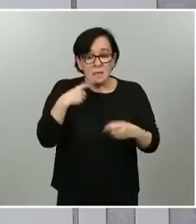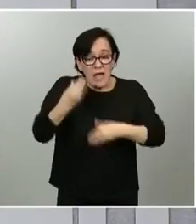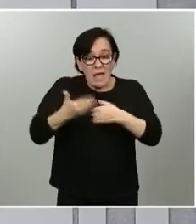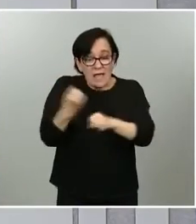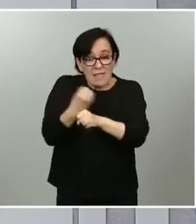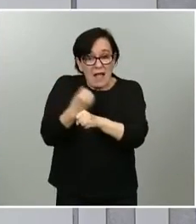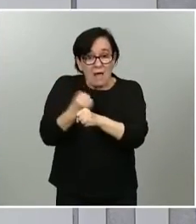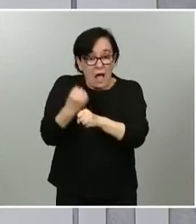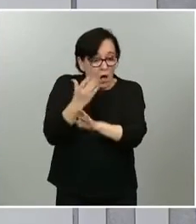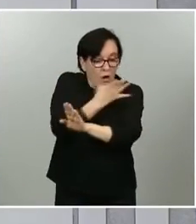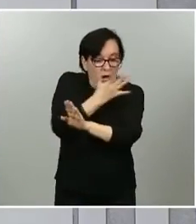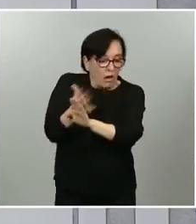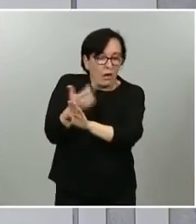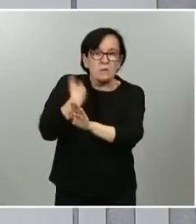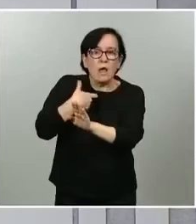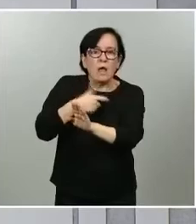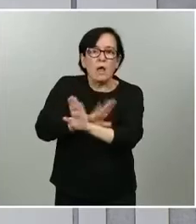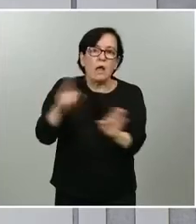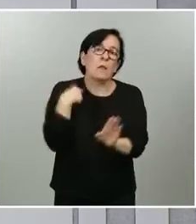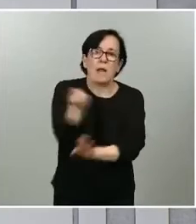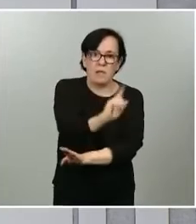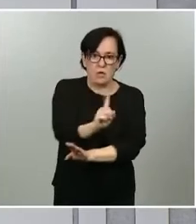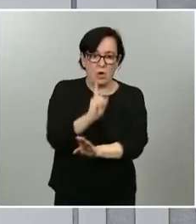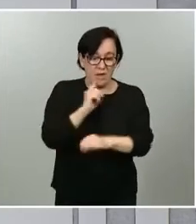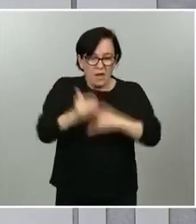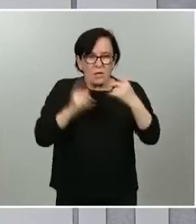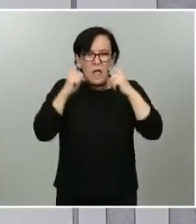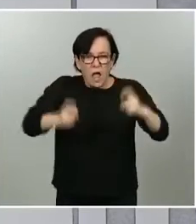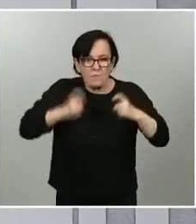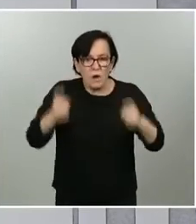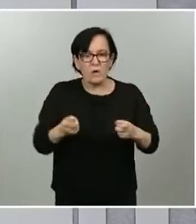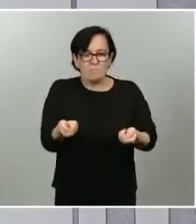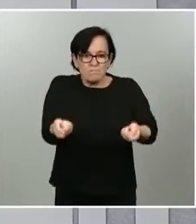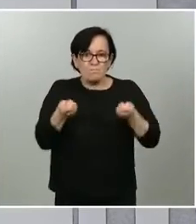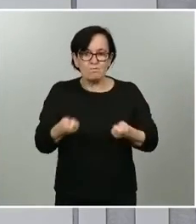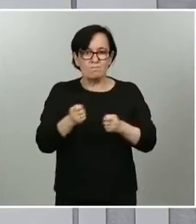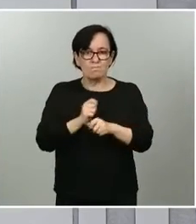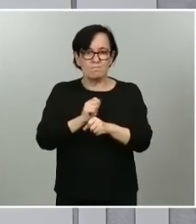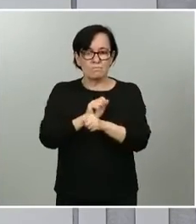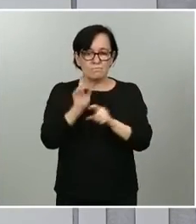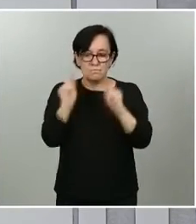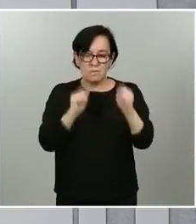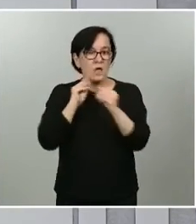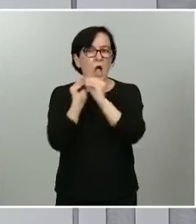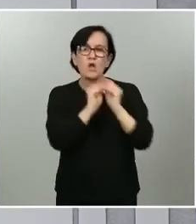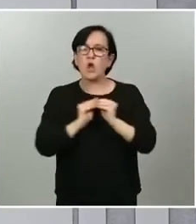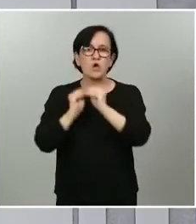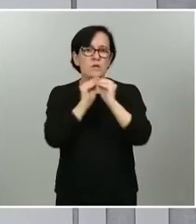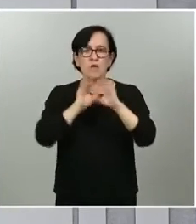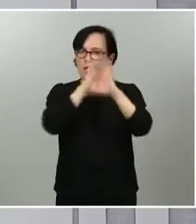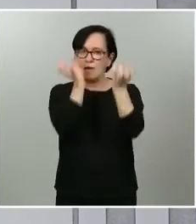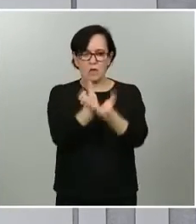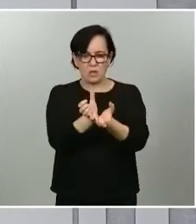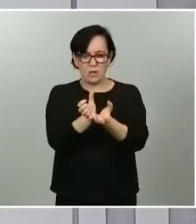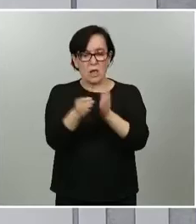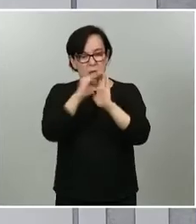no se tire por tierra para que todos los esfuerzos hechos para la contención del virus y hay consenso internacional de que las medidas de